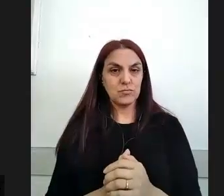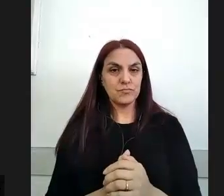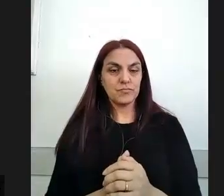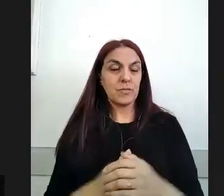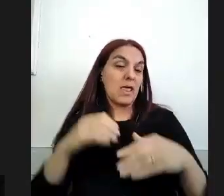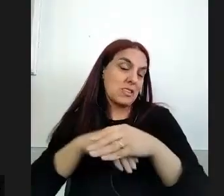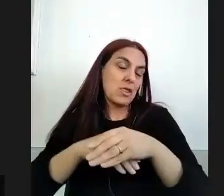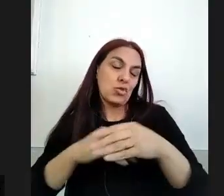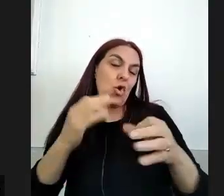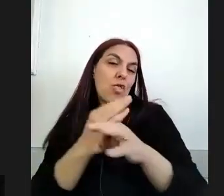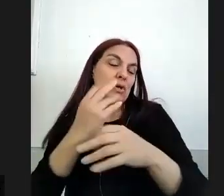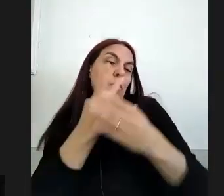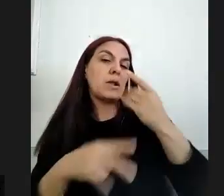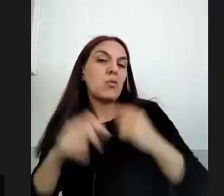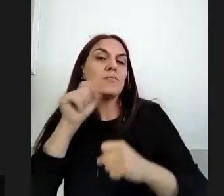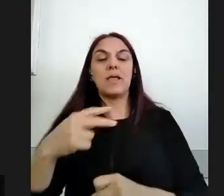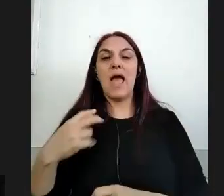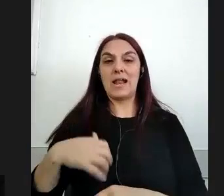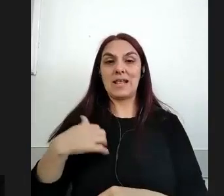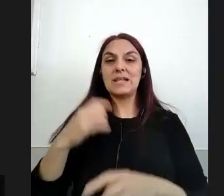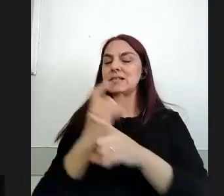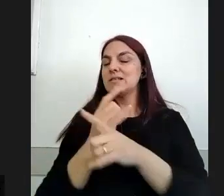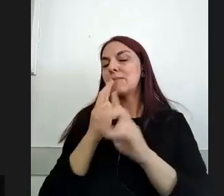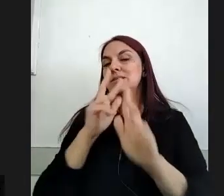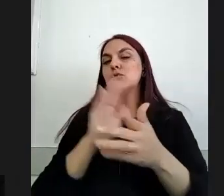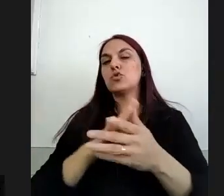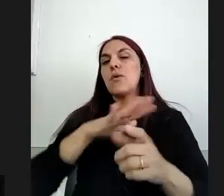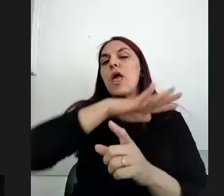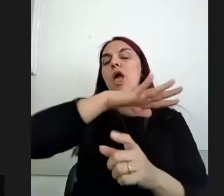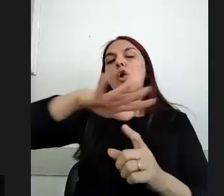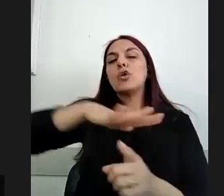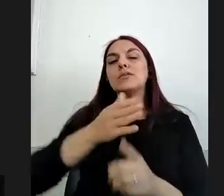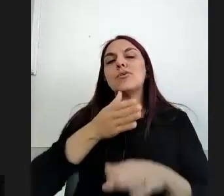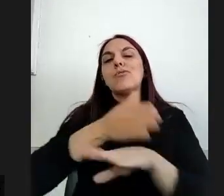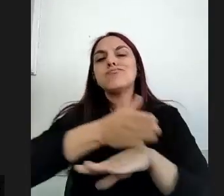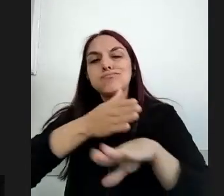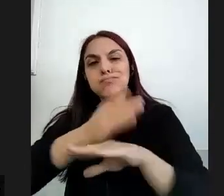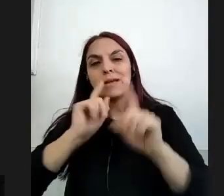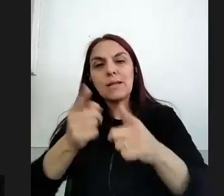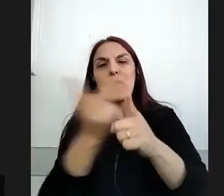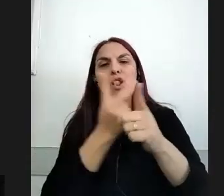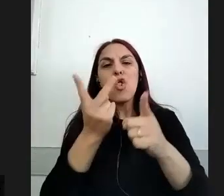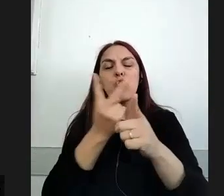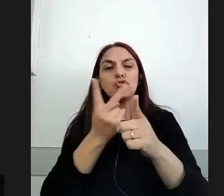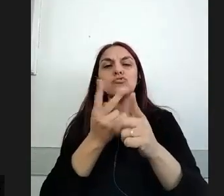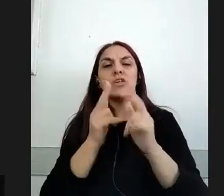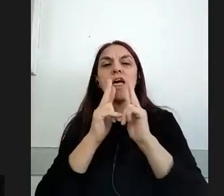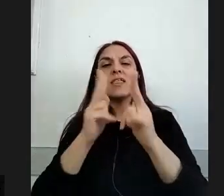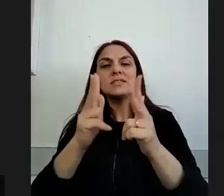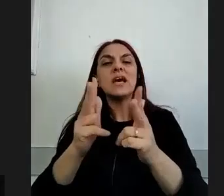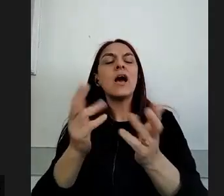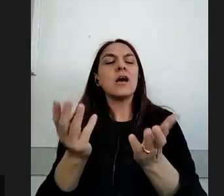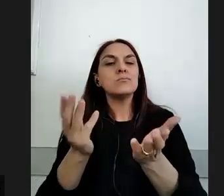intercultural bilingüe en Argentina hablamos siempre de los contextos de ocurrencia y me parece que allí también ambos situaban en estas